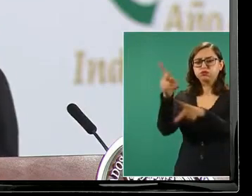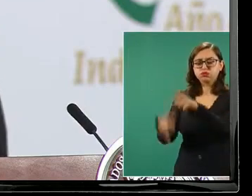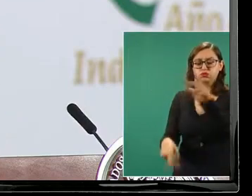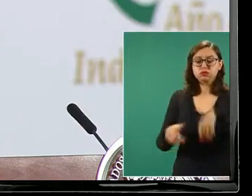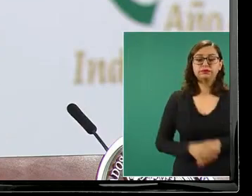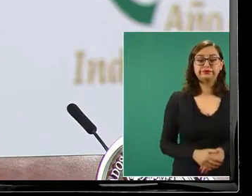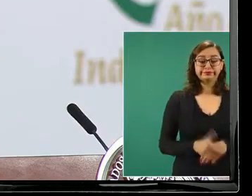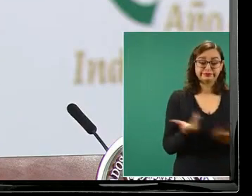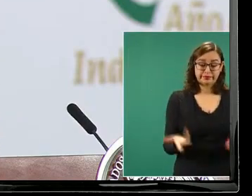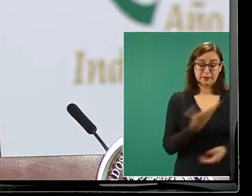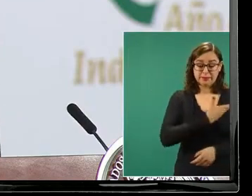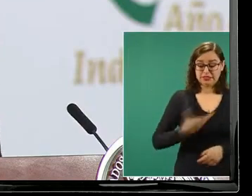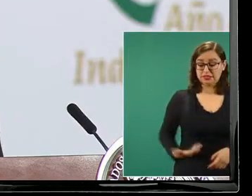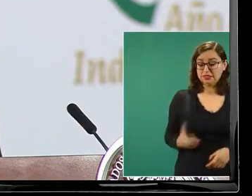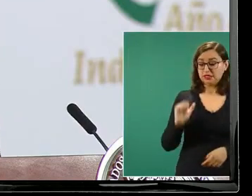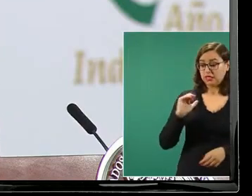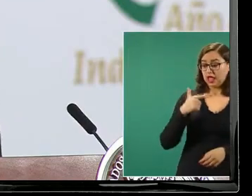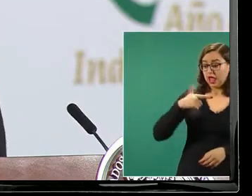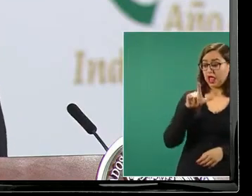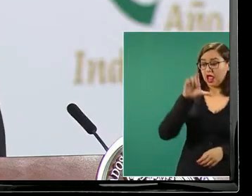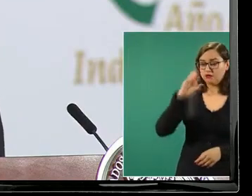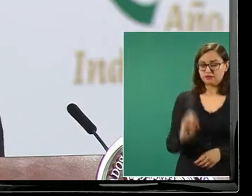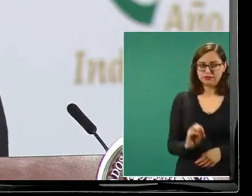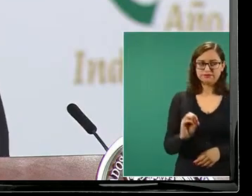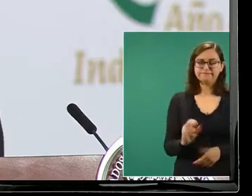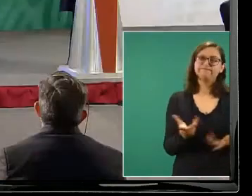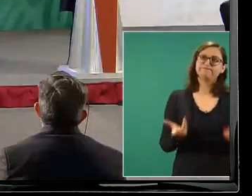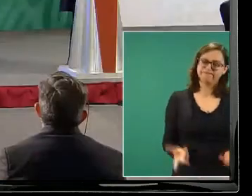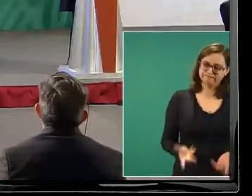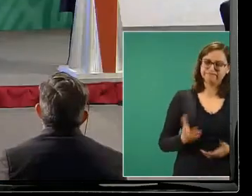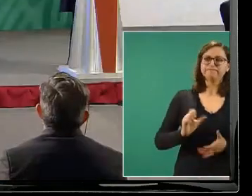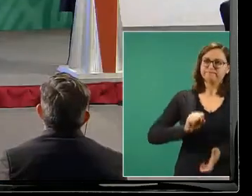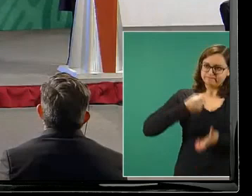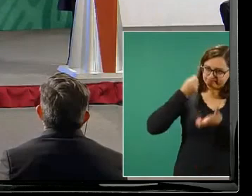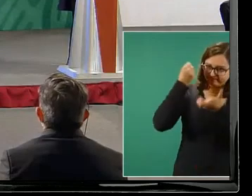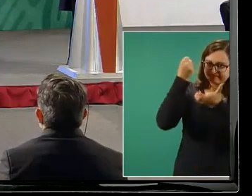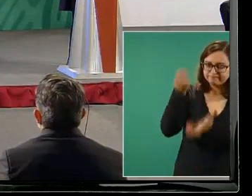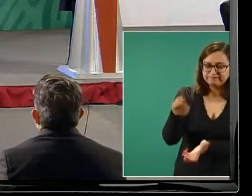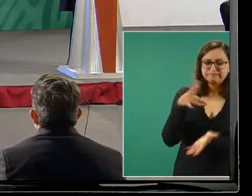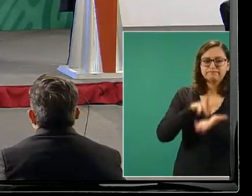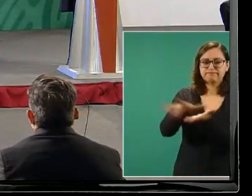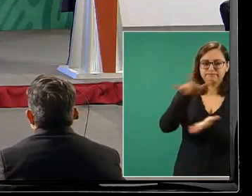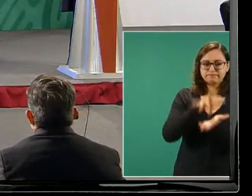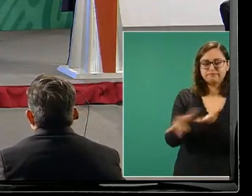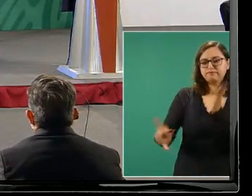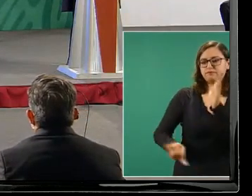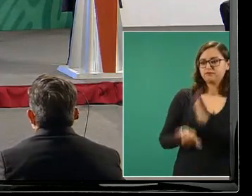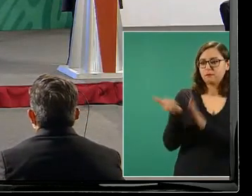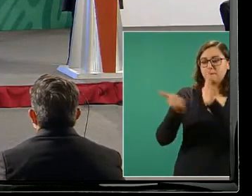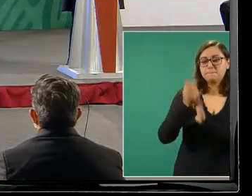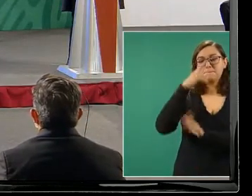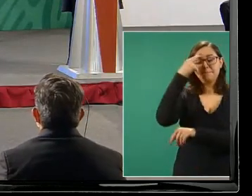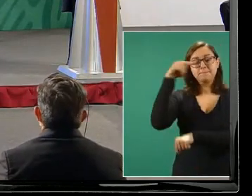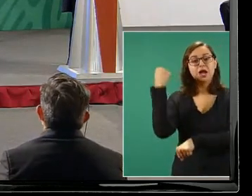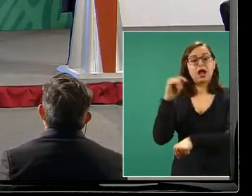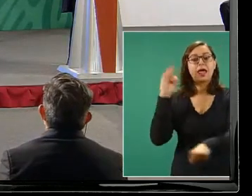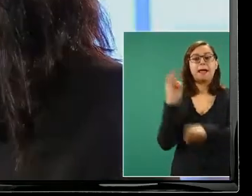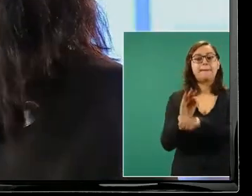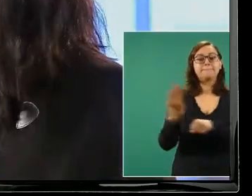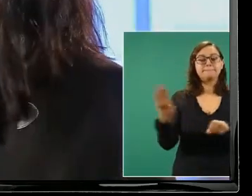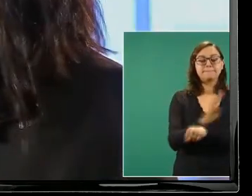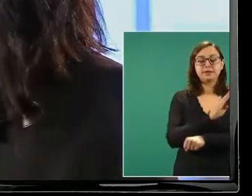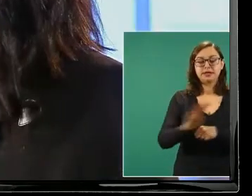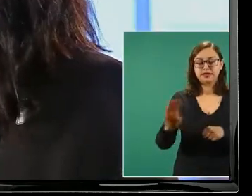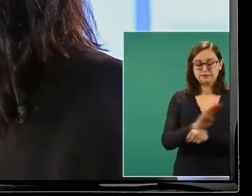millones de pesos en beneficio de 10 mil habitantes de la comunidad de Tlacuapa el hospital fue abierto el 13 de